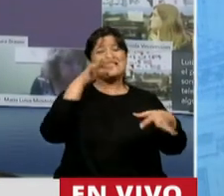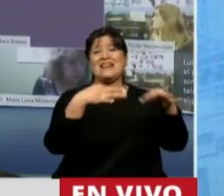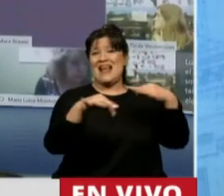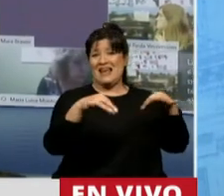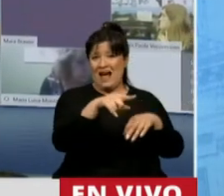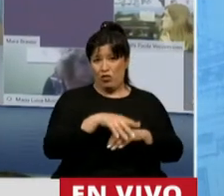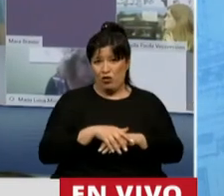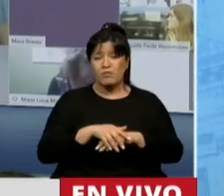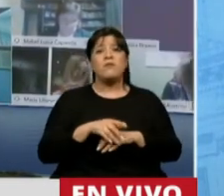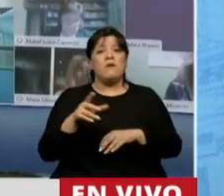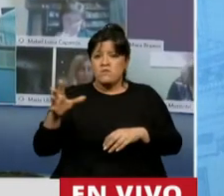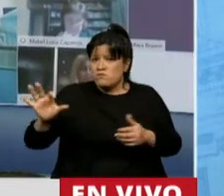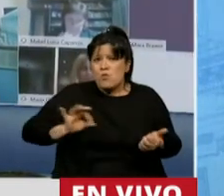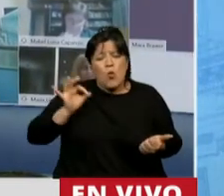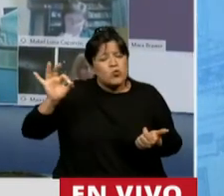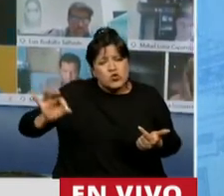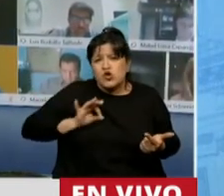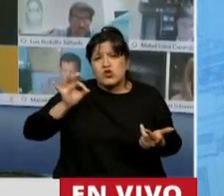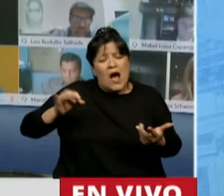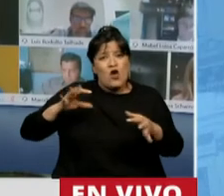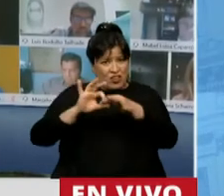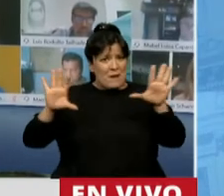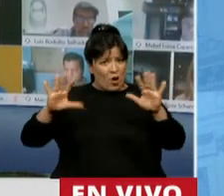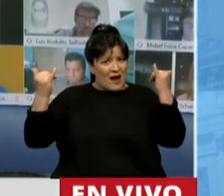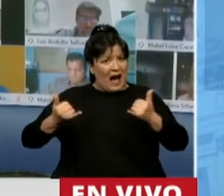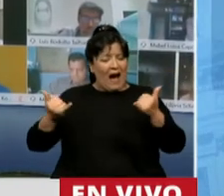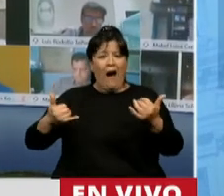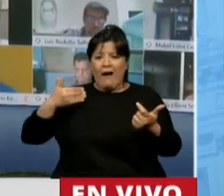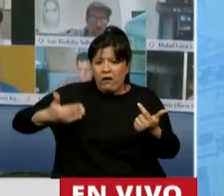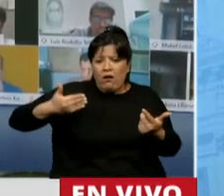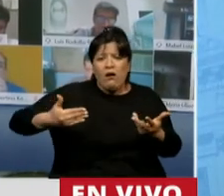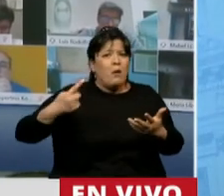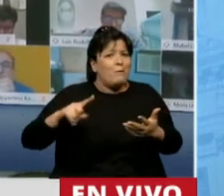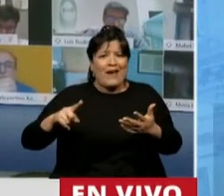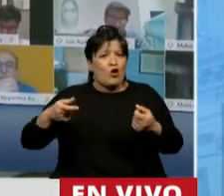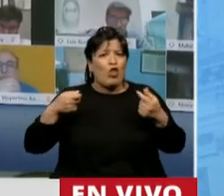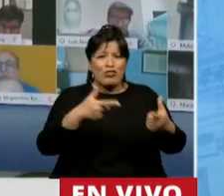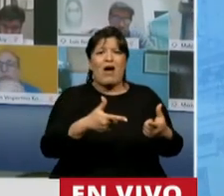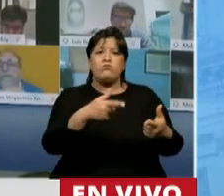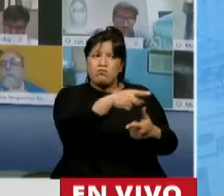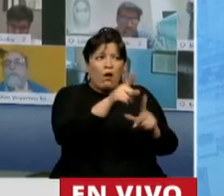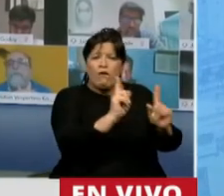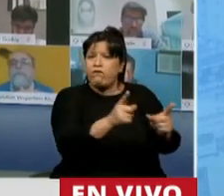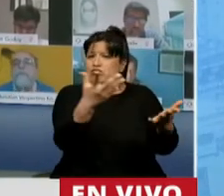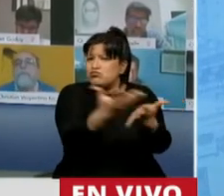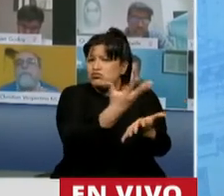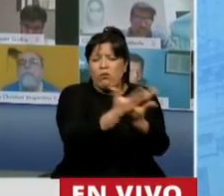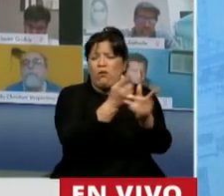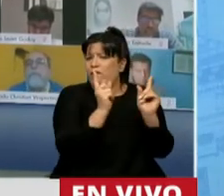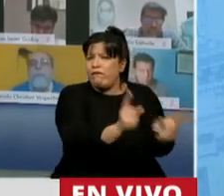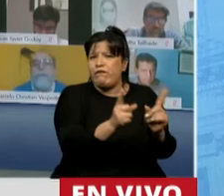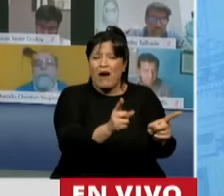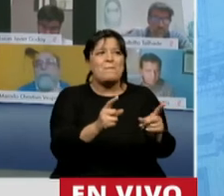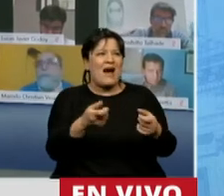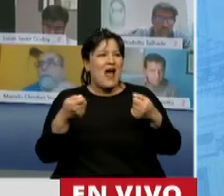todavía en tantos años de democracia no hayamos podido encontrar juntos una fórmula que realmente